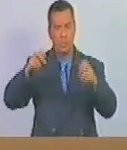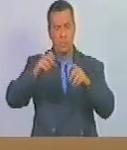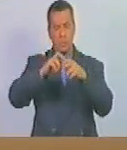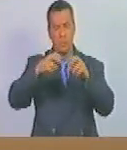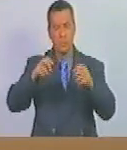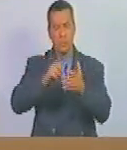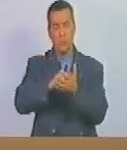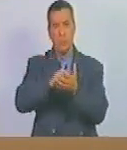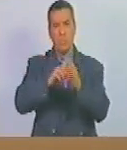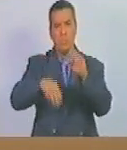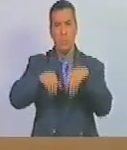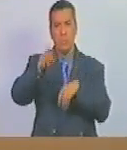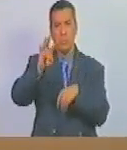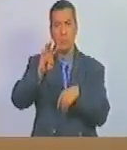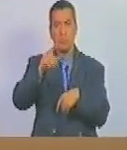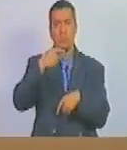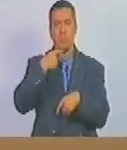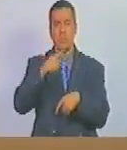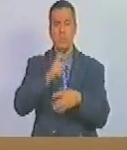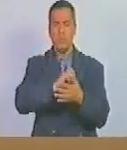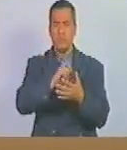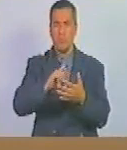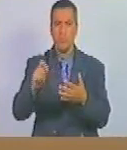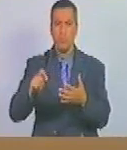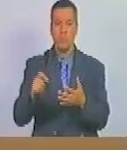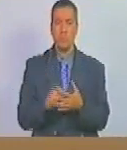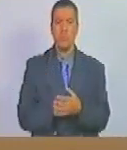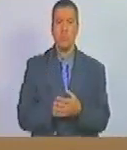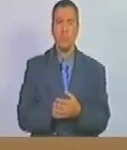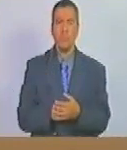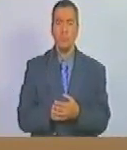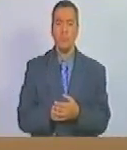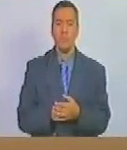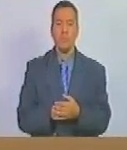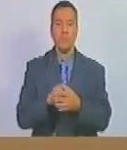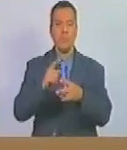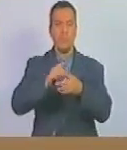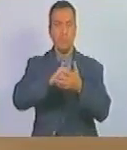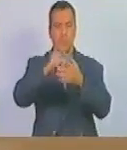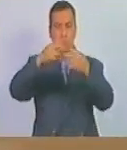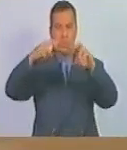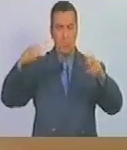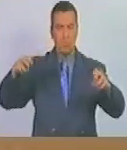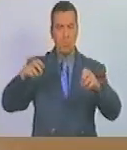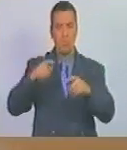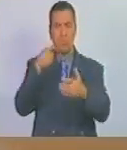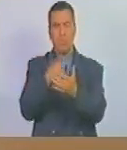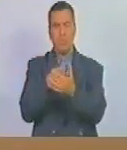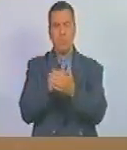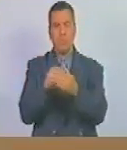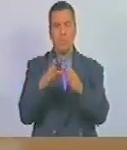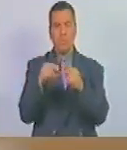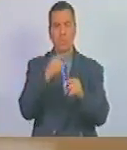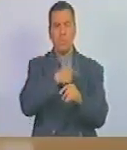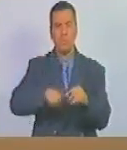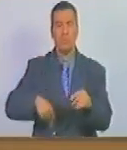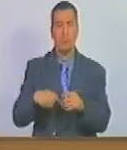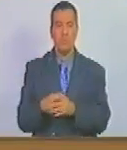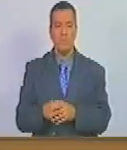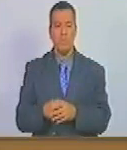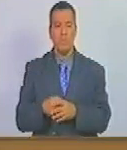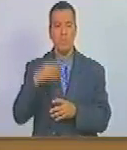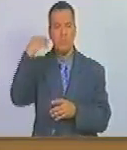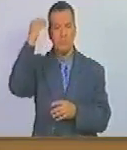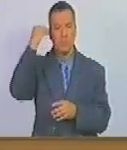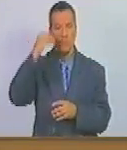epígrafe del artículo 14 el cual queda redactado en los siguientes términos epígrafe del salario esto se da lo presidencia en